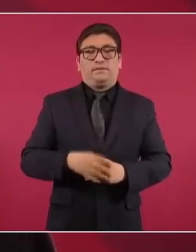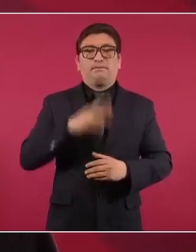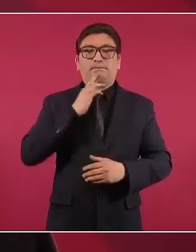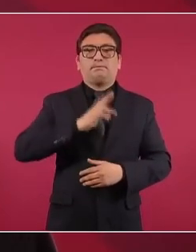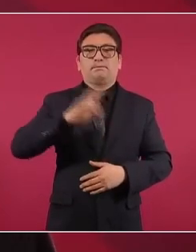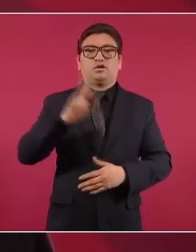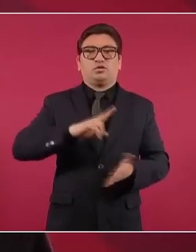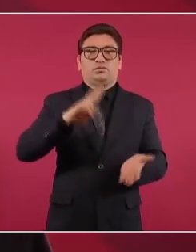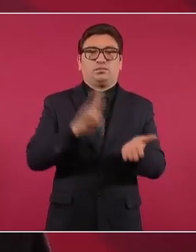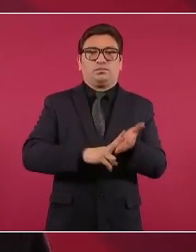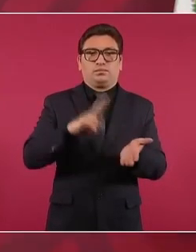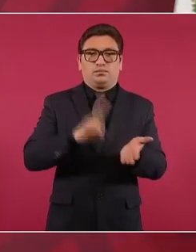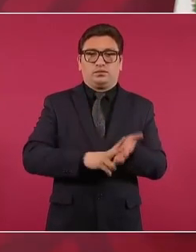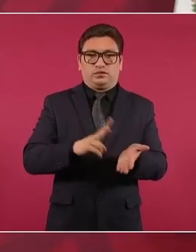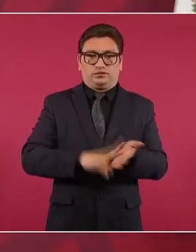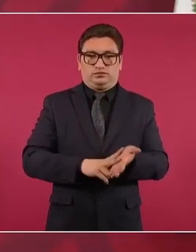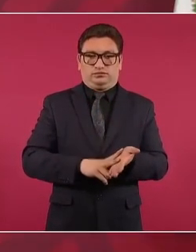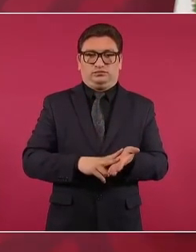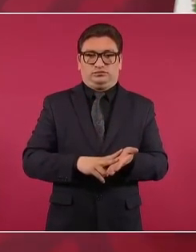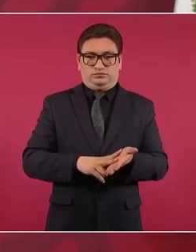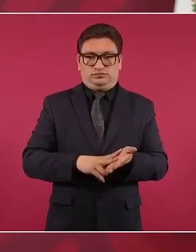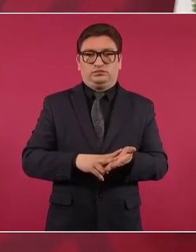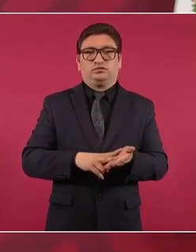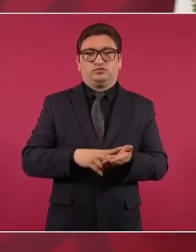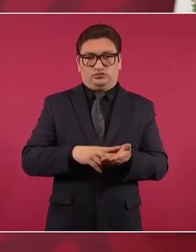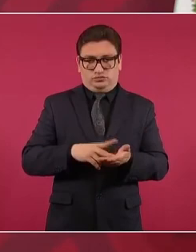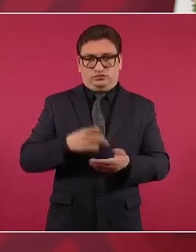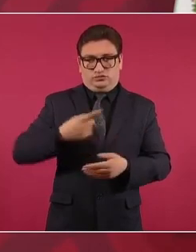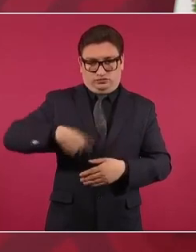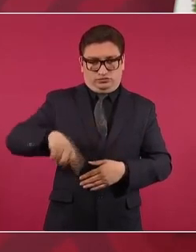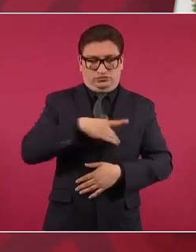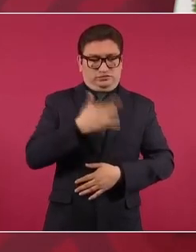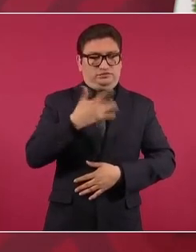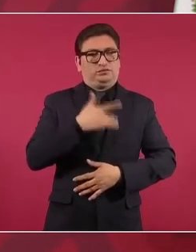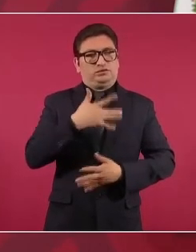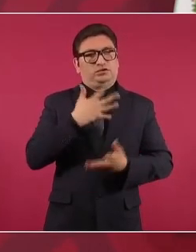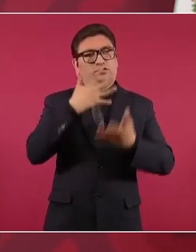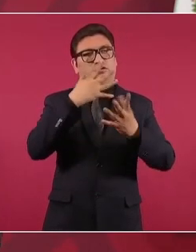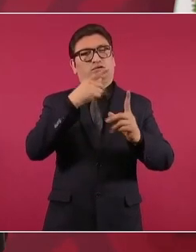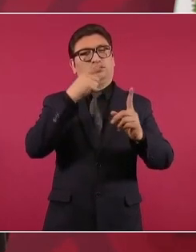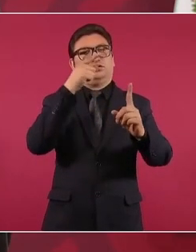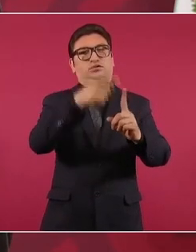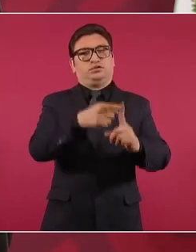en principios, en ideales.